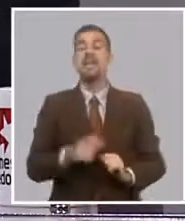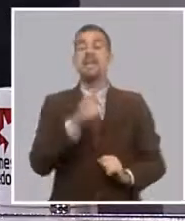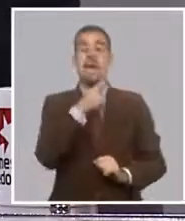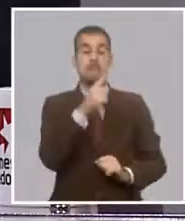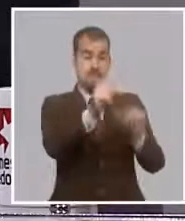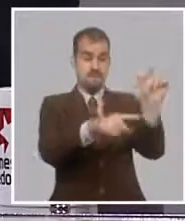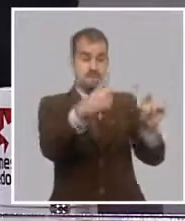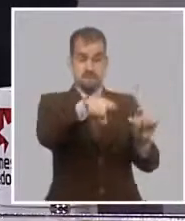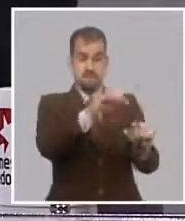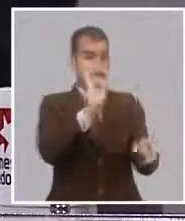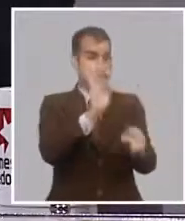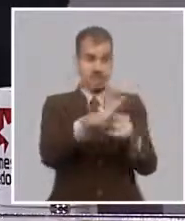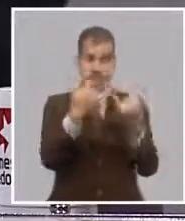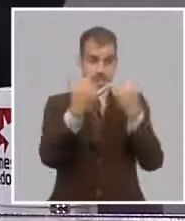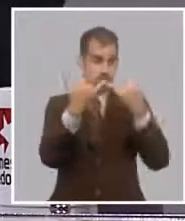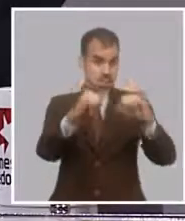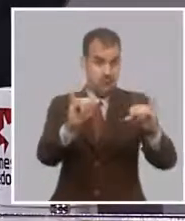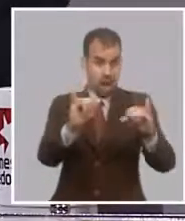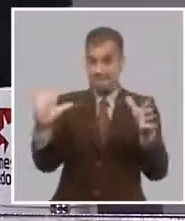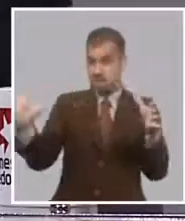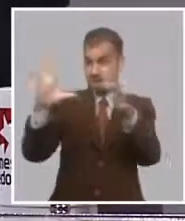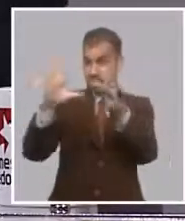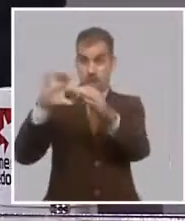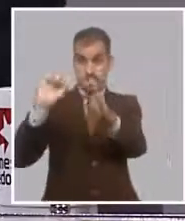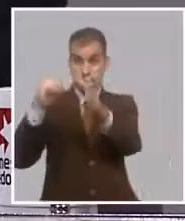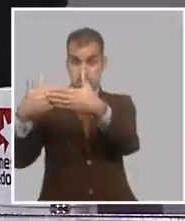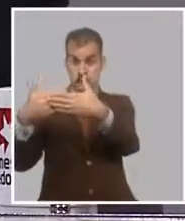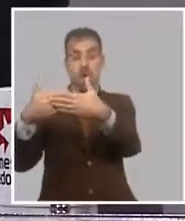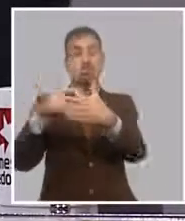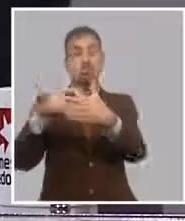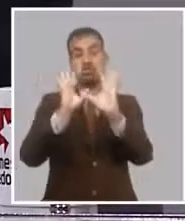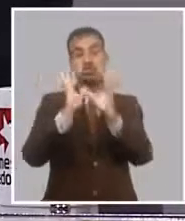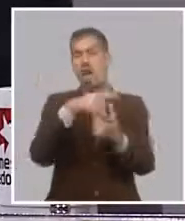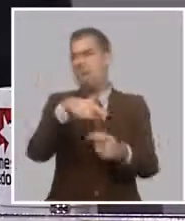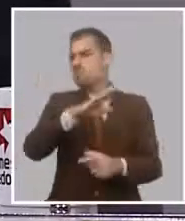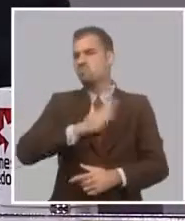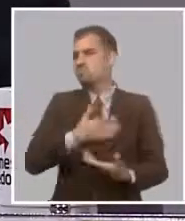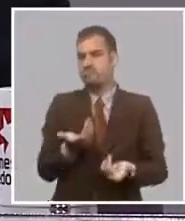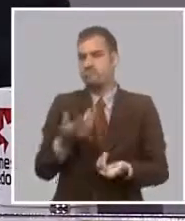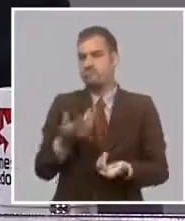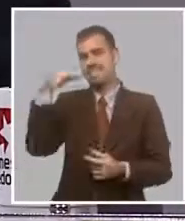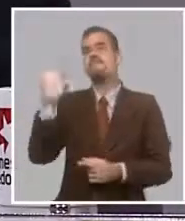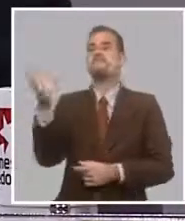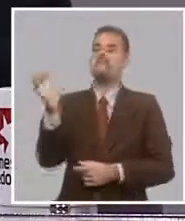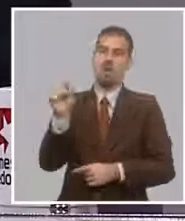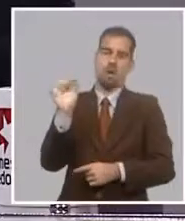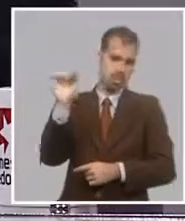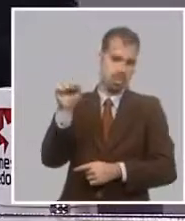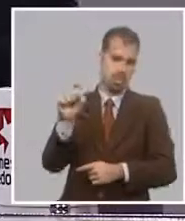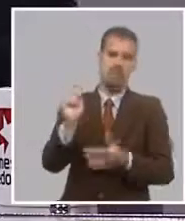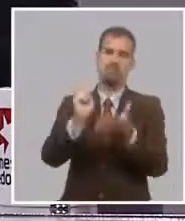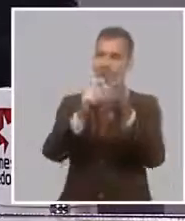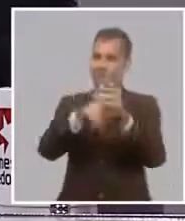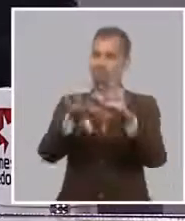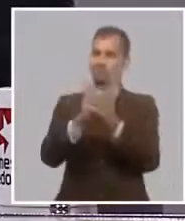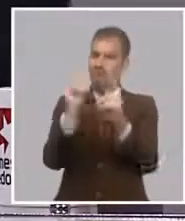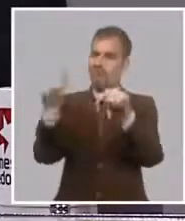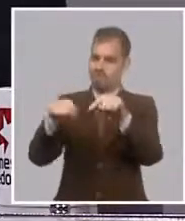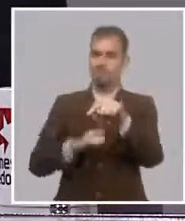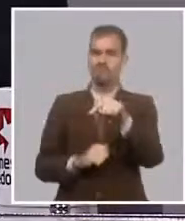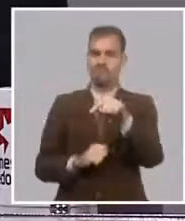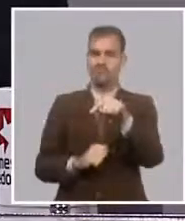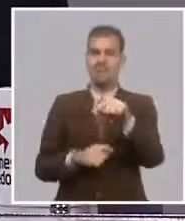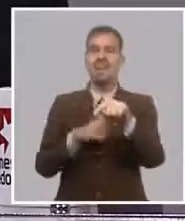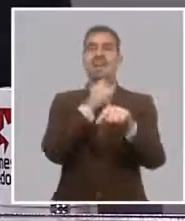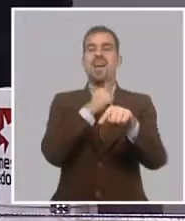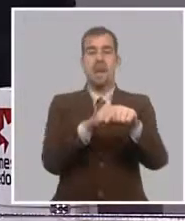los productores, todo eso viene directamente como transferencias a cuenta, y le permite a él también, en la medida y en los lugares